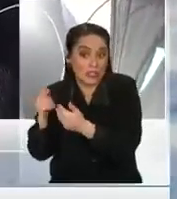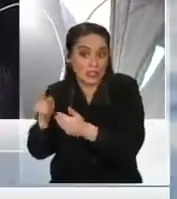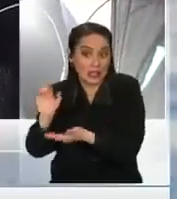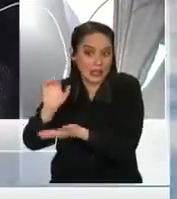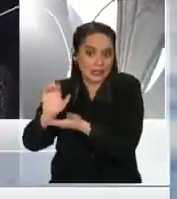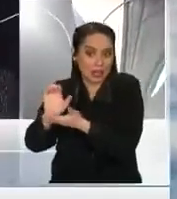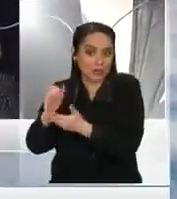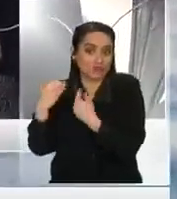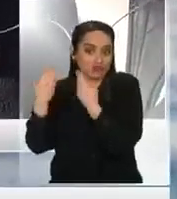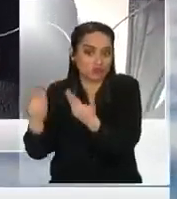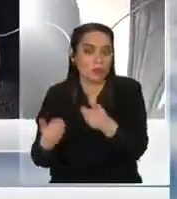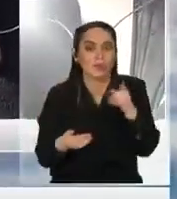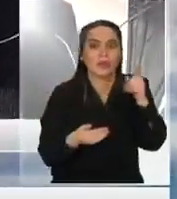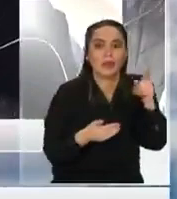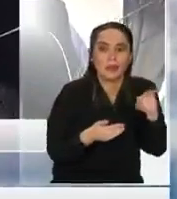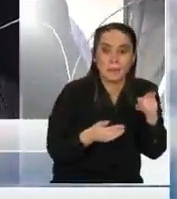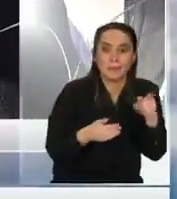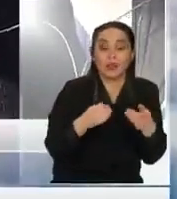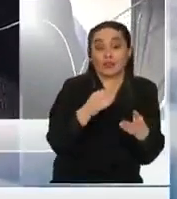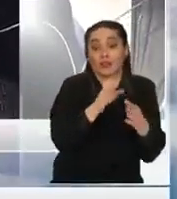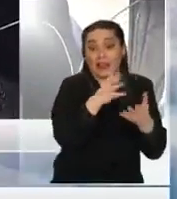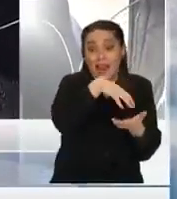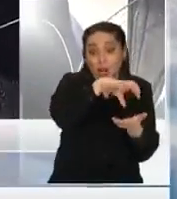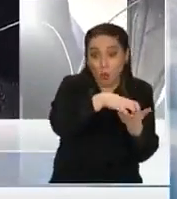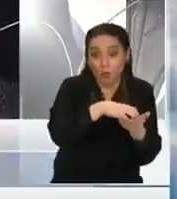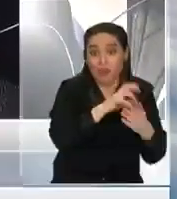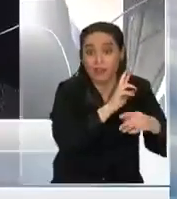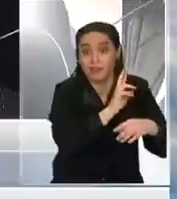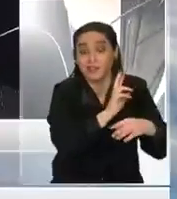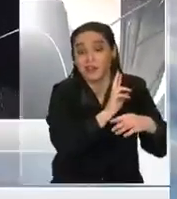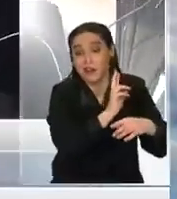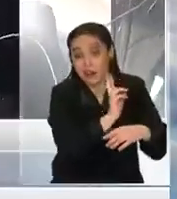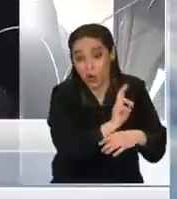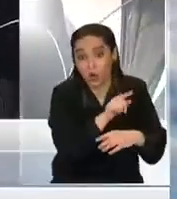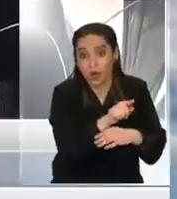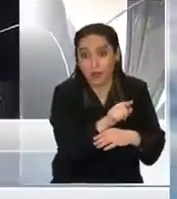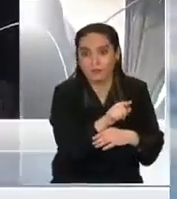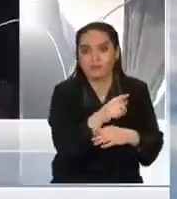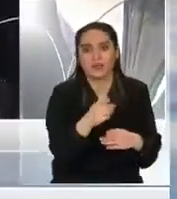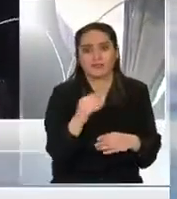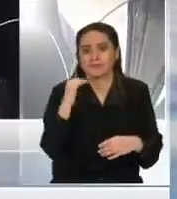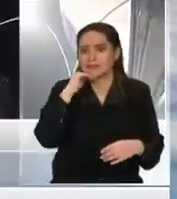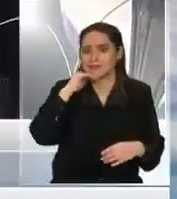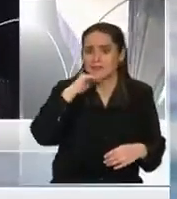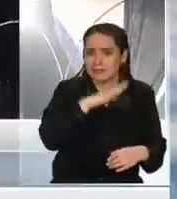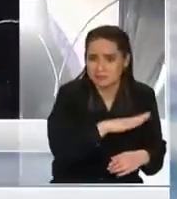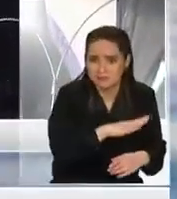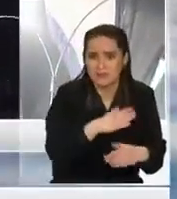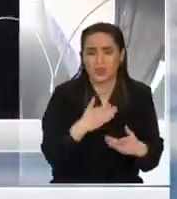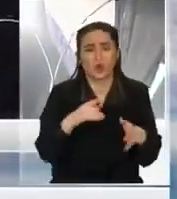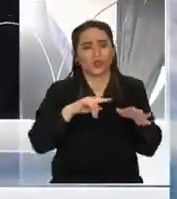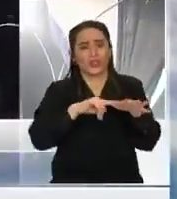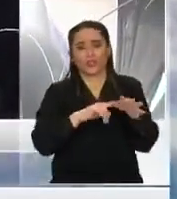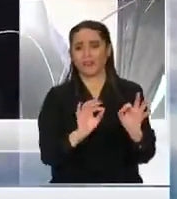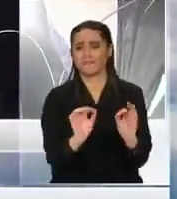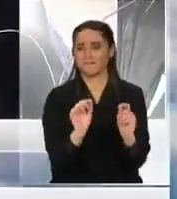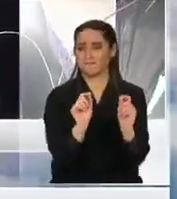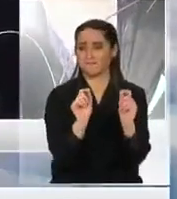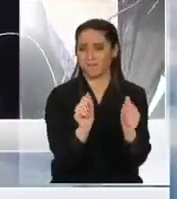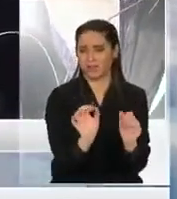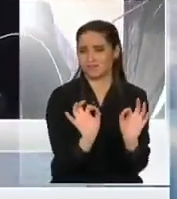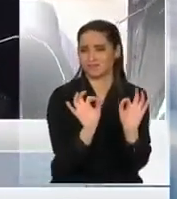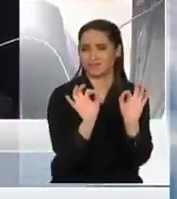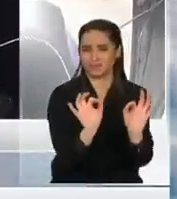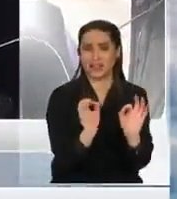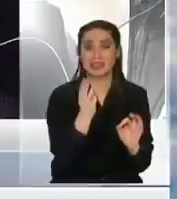el diagnóstico hasta la entrega formal con una tecnología absolutamente de punta y